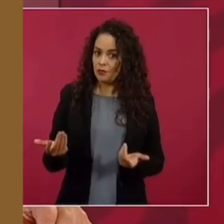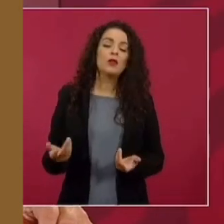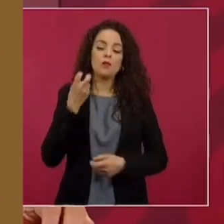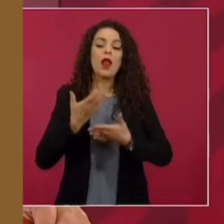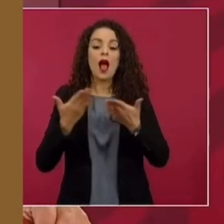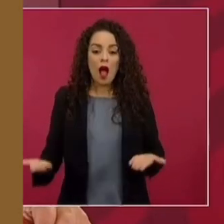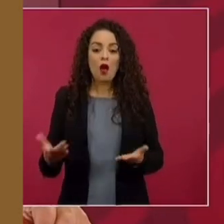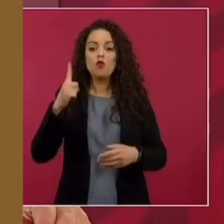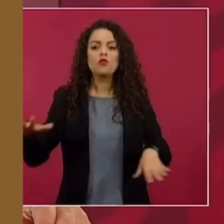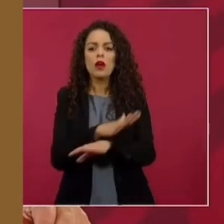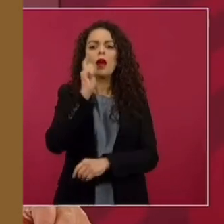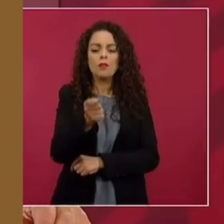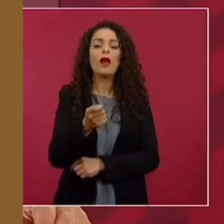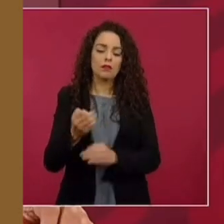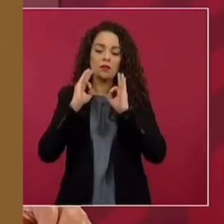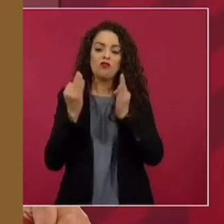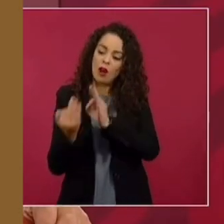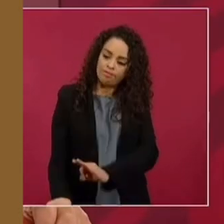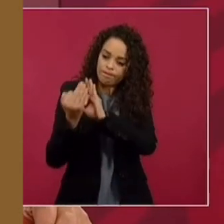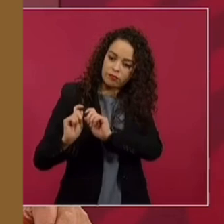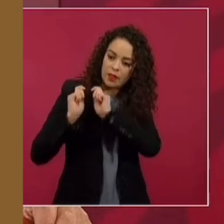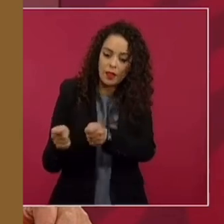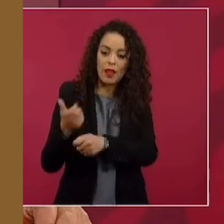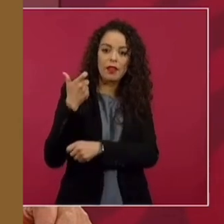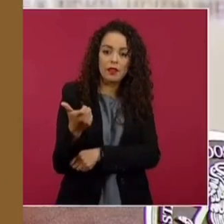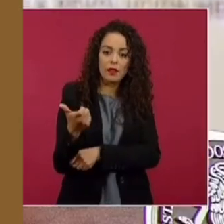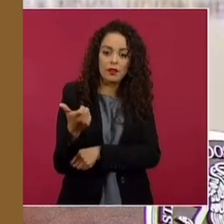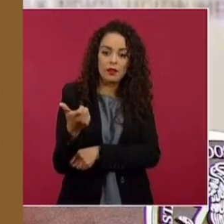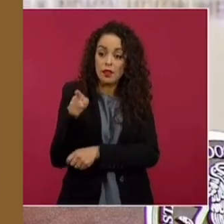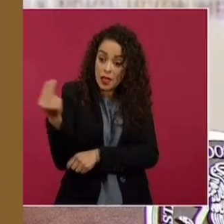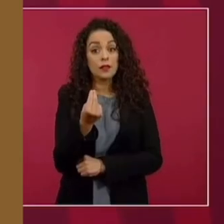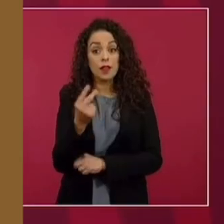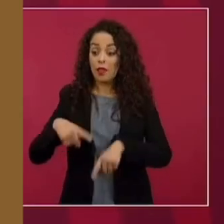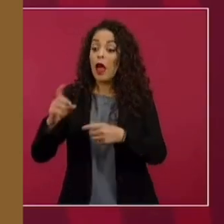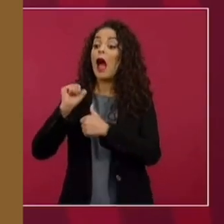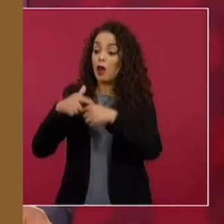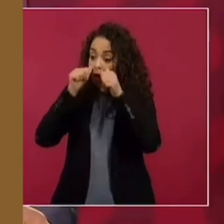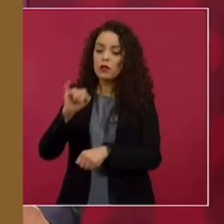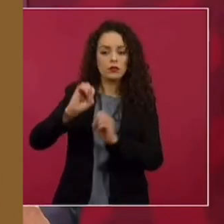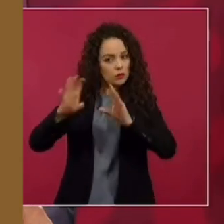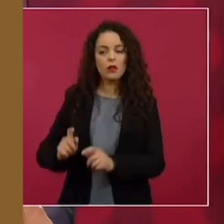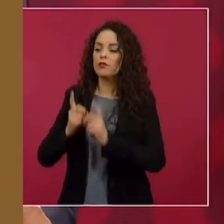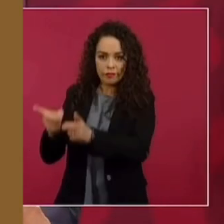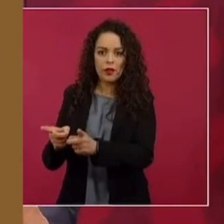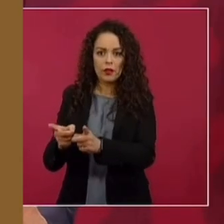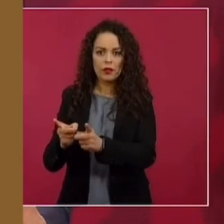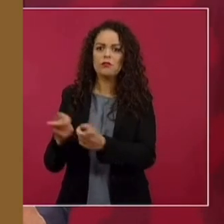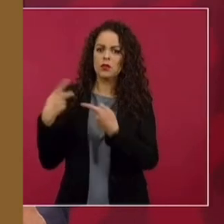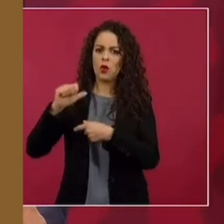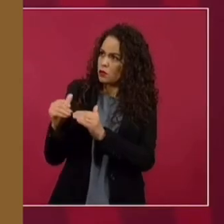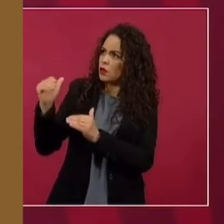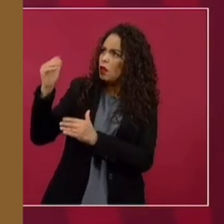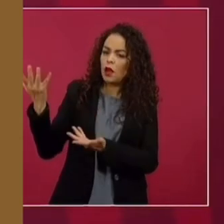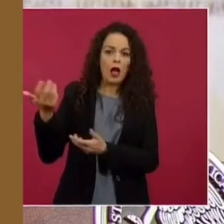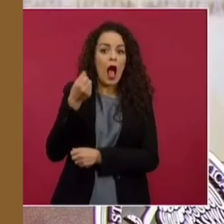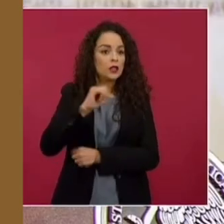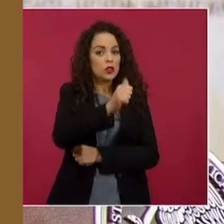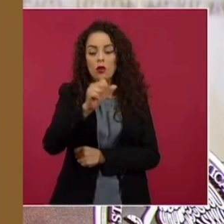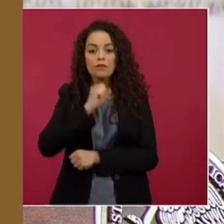manera directa, es lo único, que le llegue el dinero al que lo necesita. No hay intermediarios, vividores,